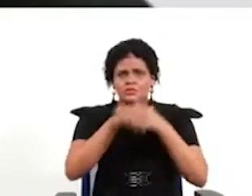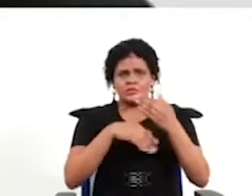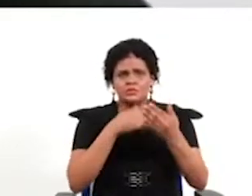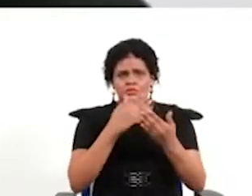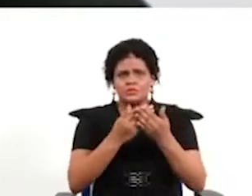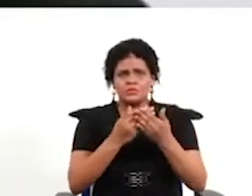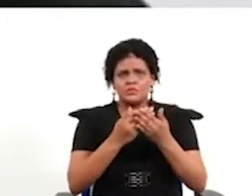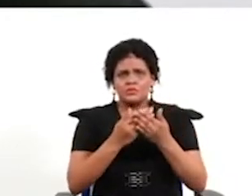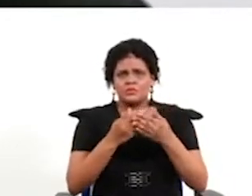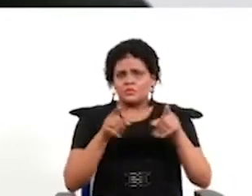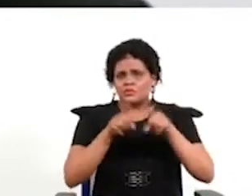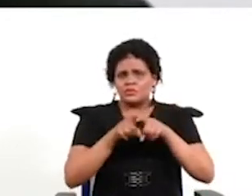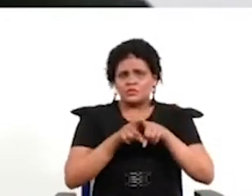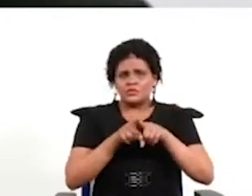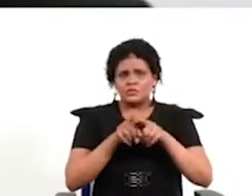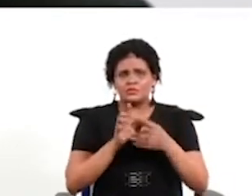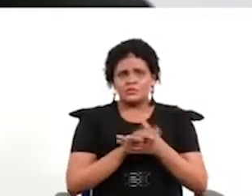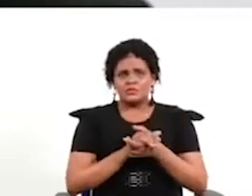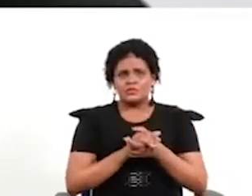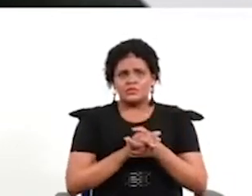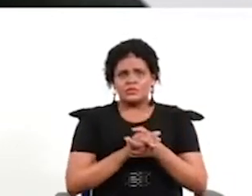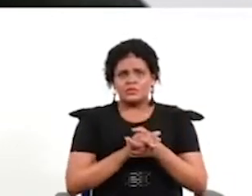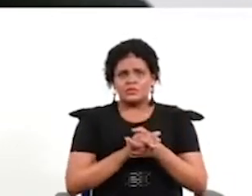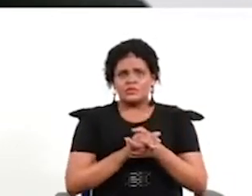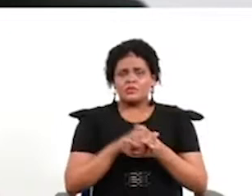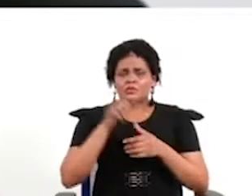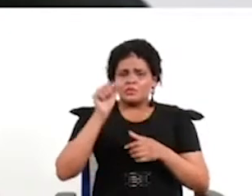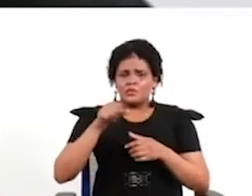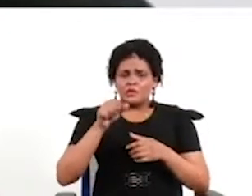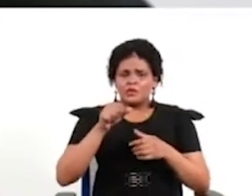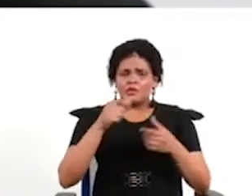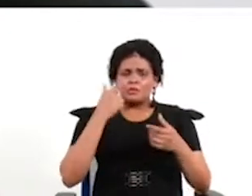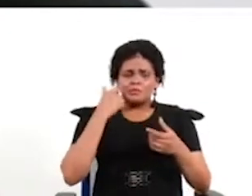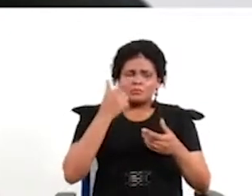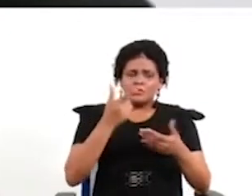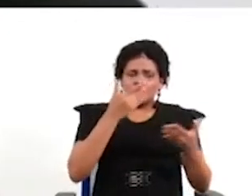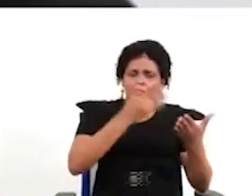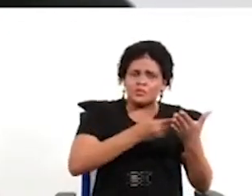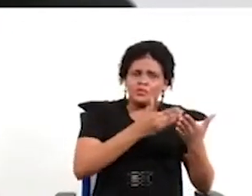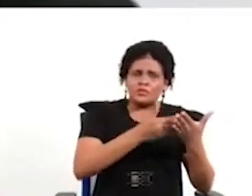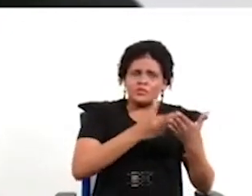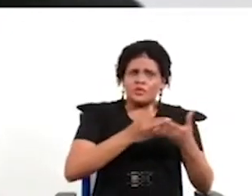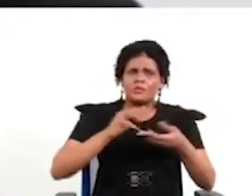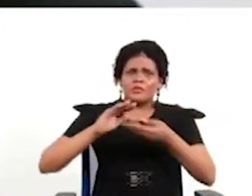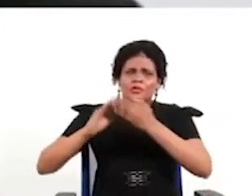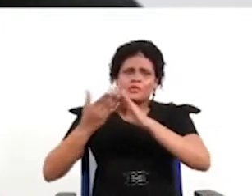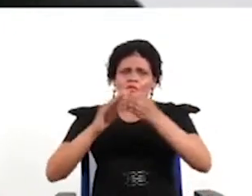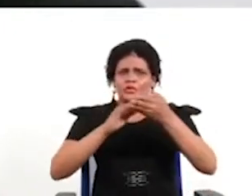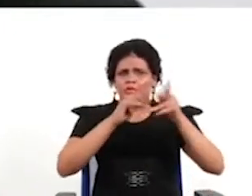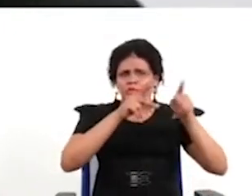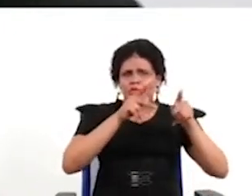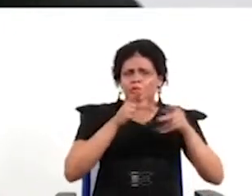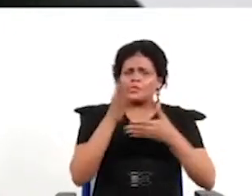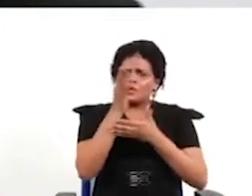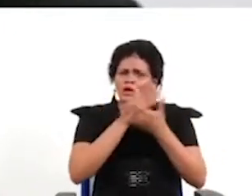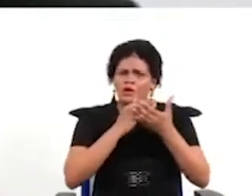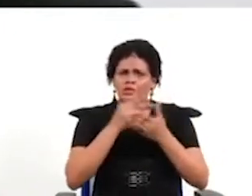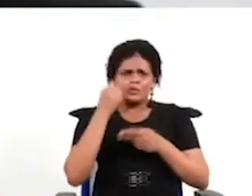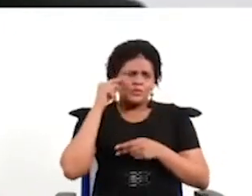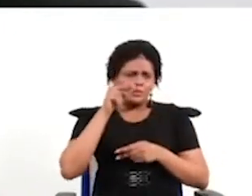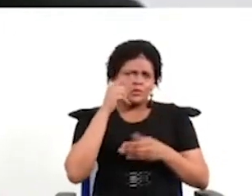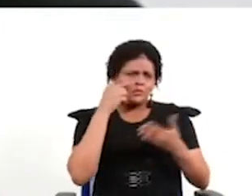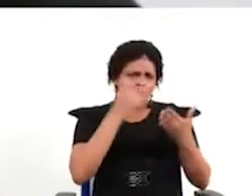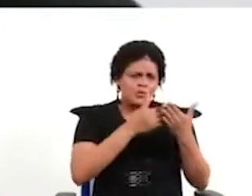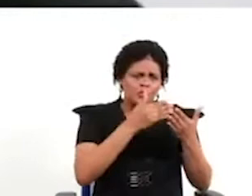de ida y vuelta las propuestas de los propios ciudadanos pero no sé qué propuestas ha encontrado también en su